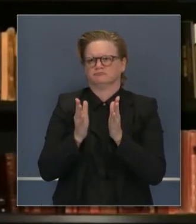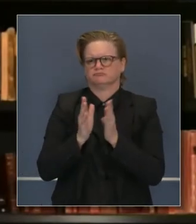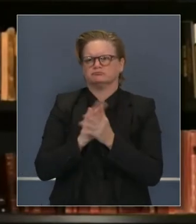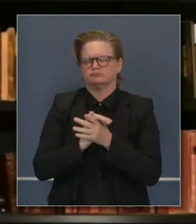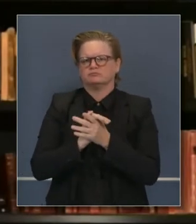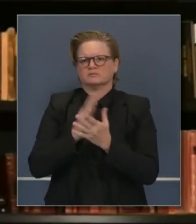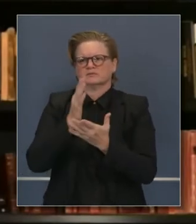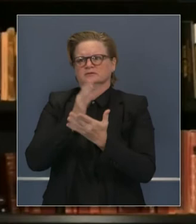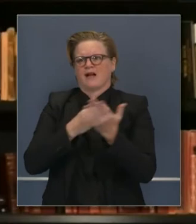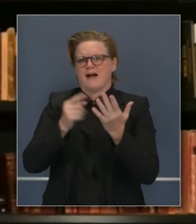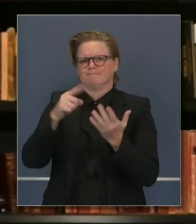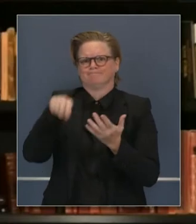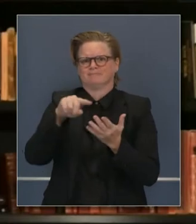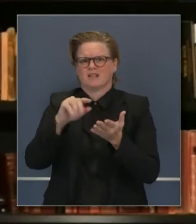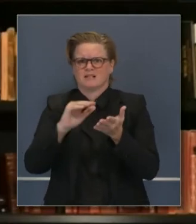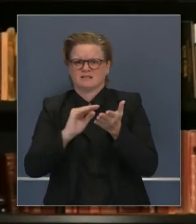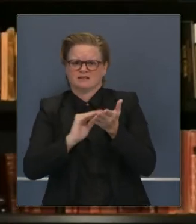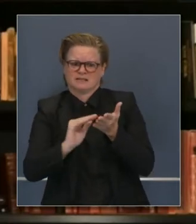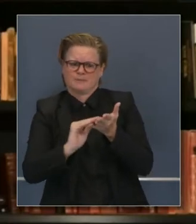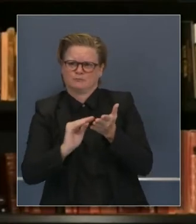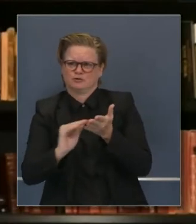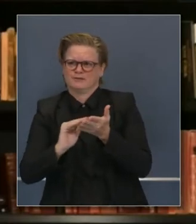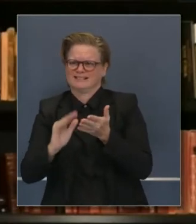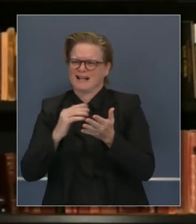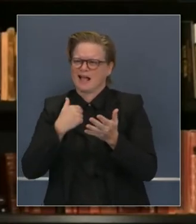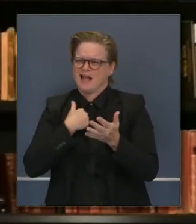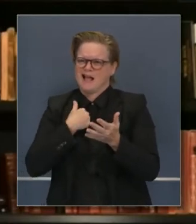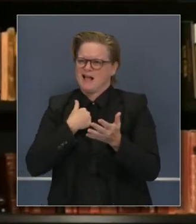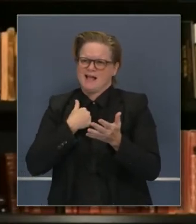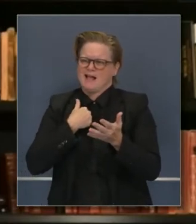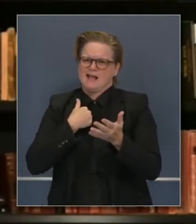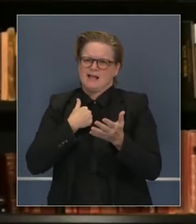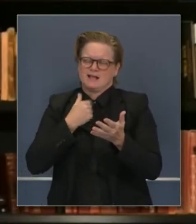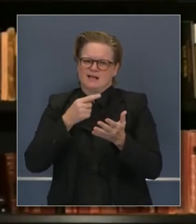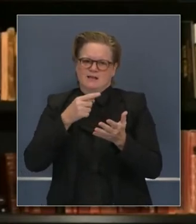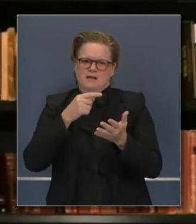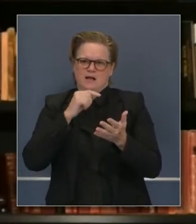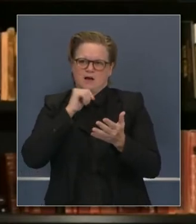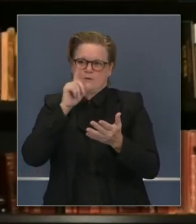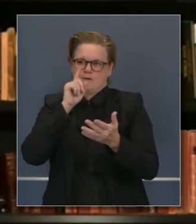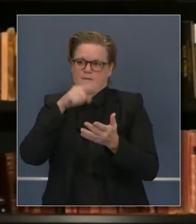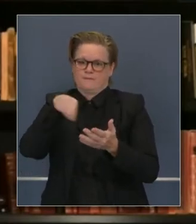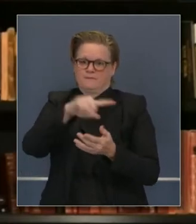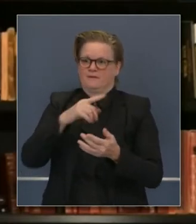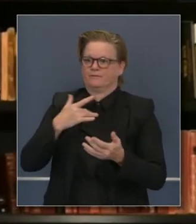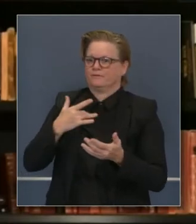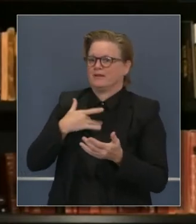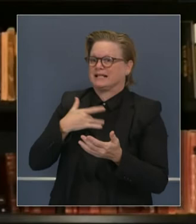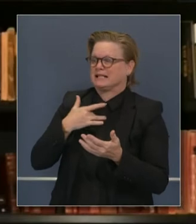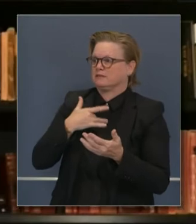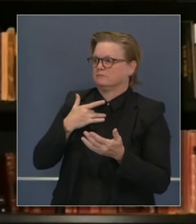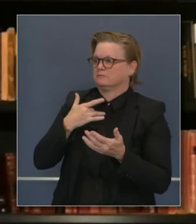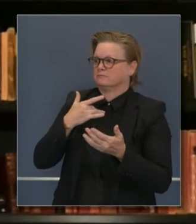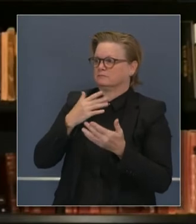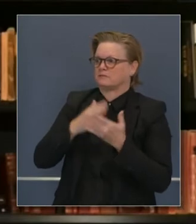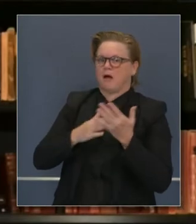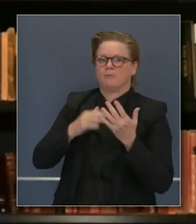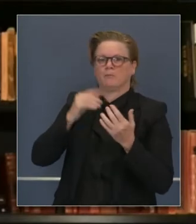no creen que esto es una pandemia seria, que me parece increíble.